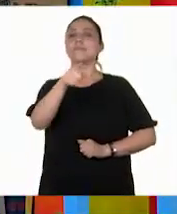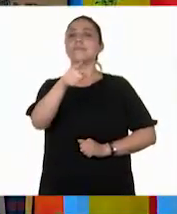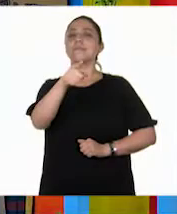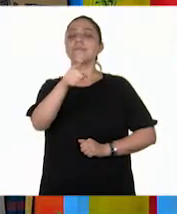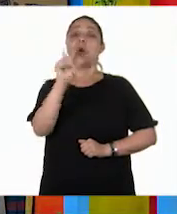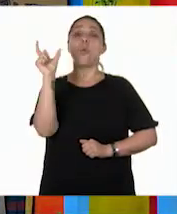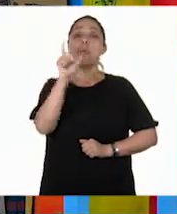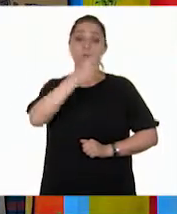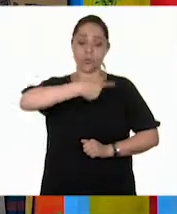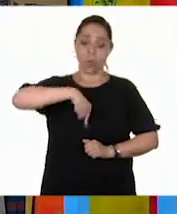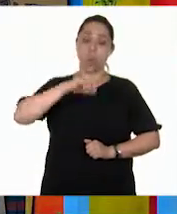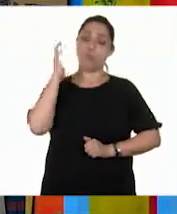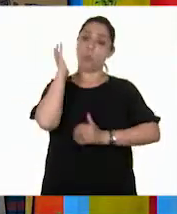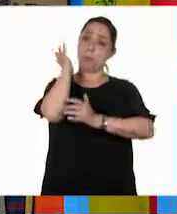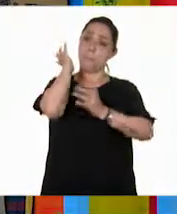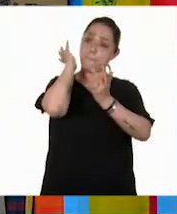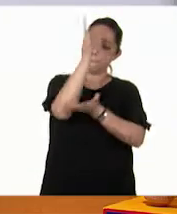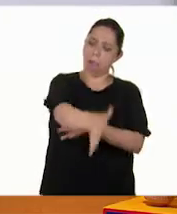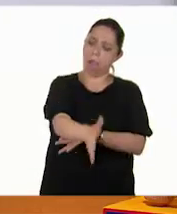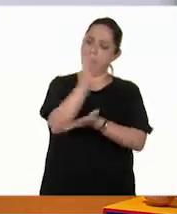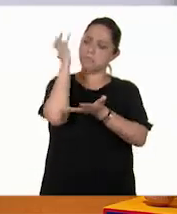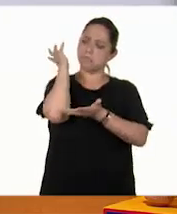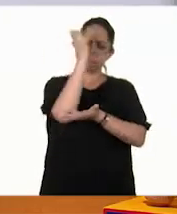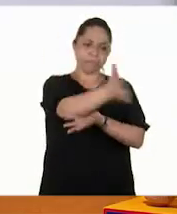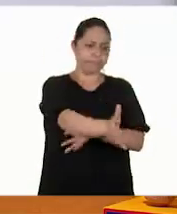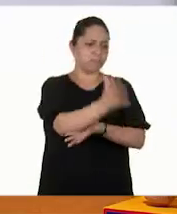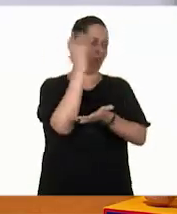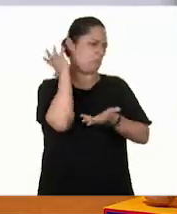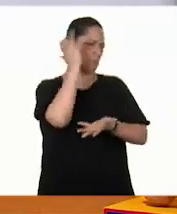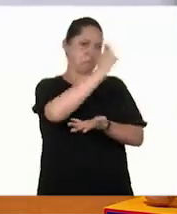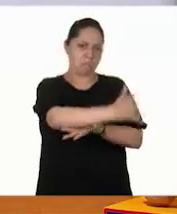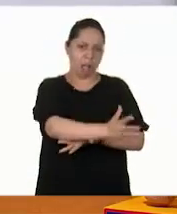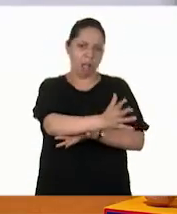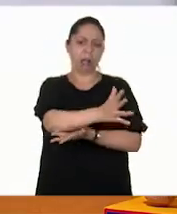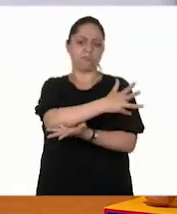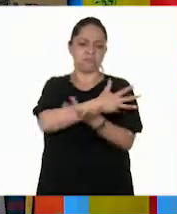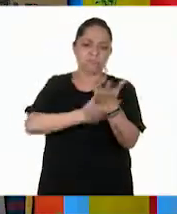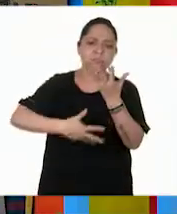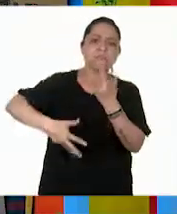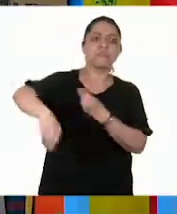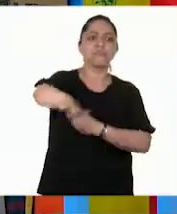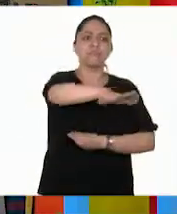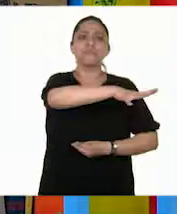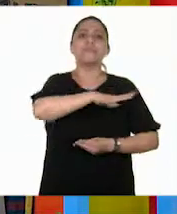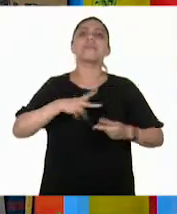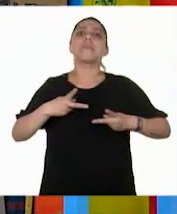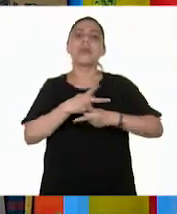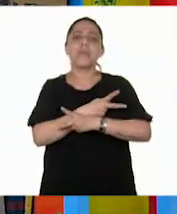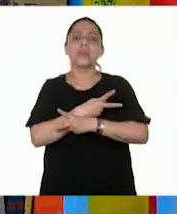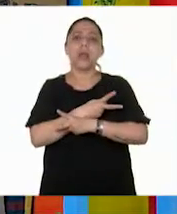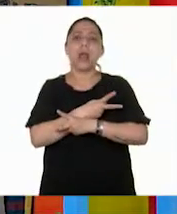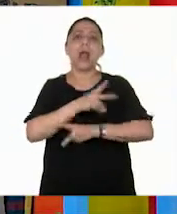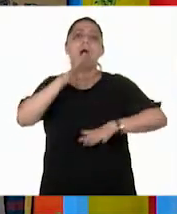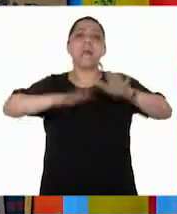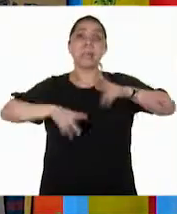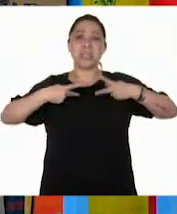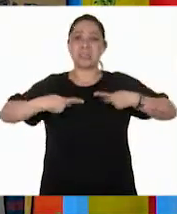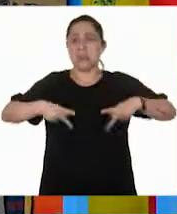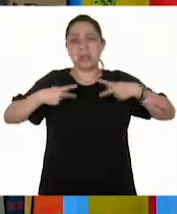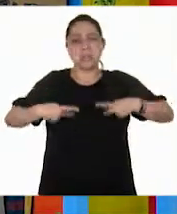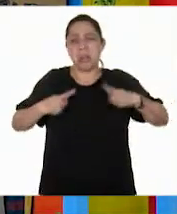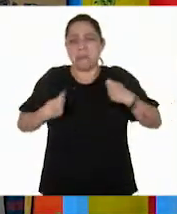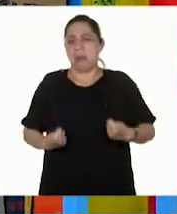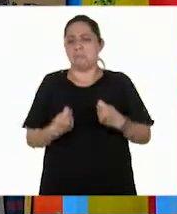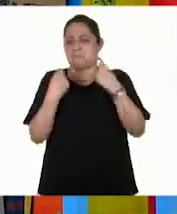tala de árboles? ¿Cómo tren que les hace daño cuando las personas talan los árboles de una forma